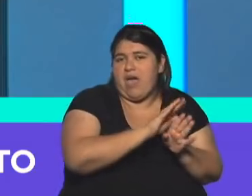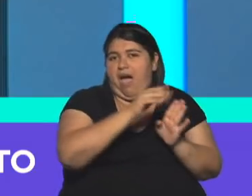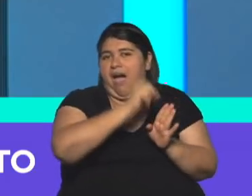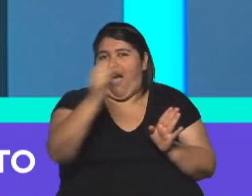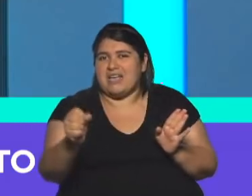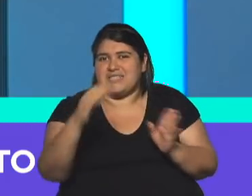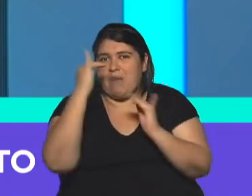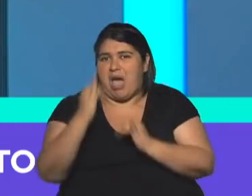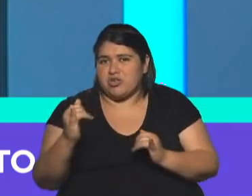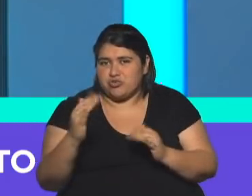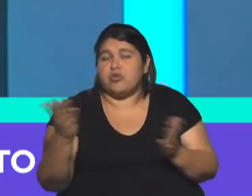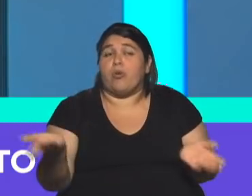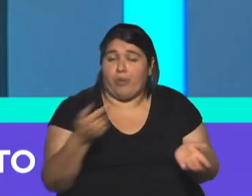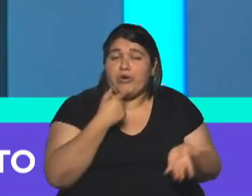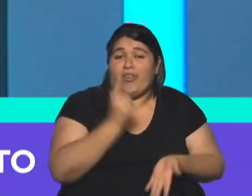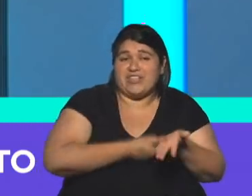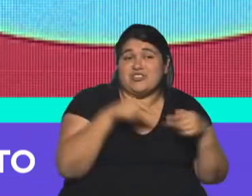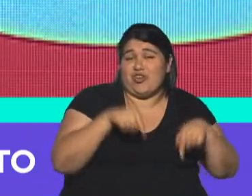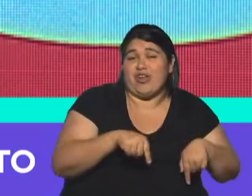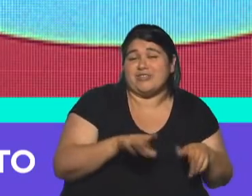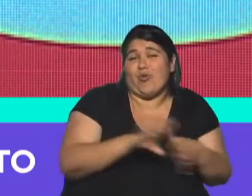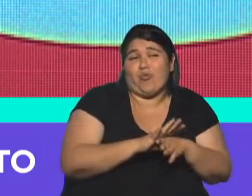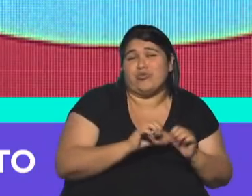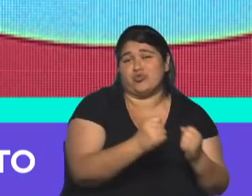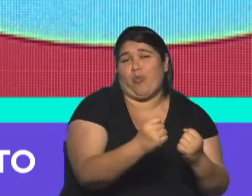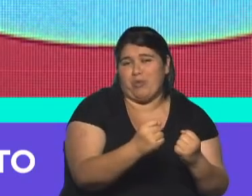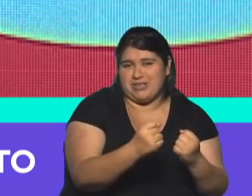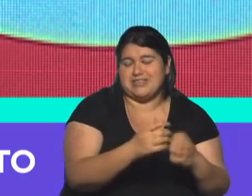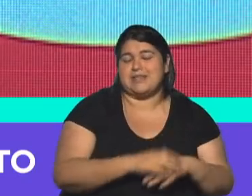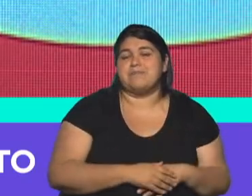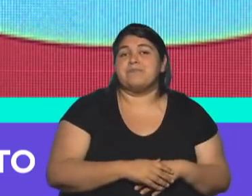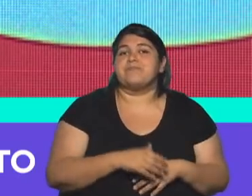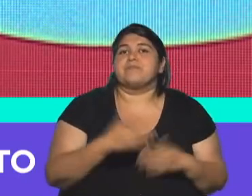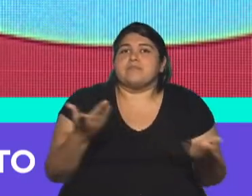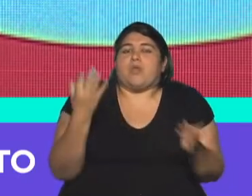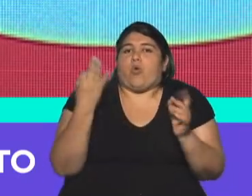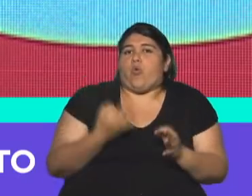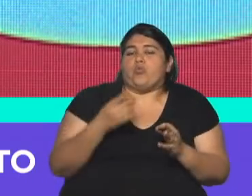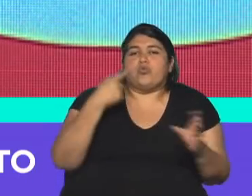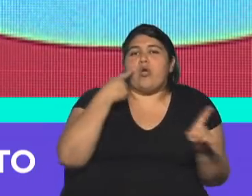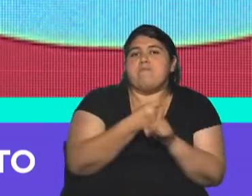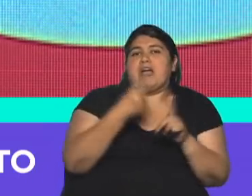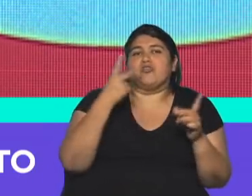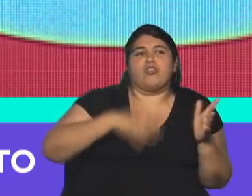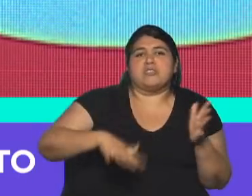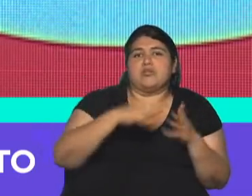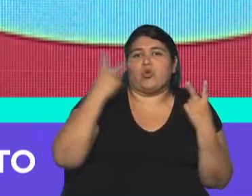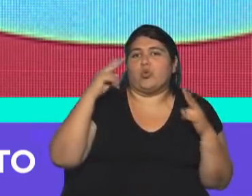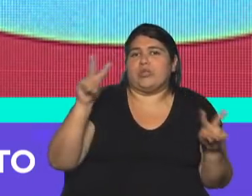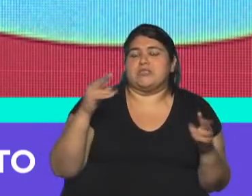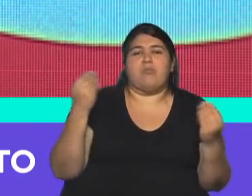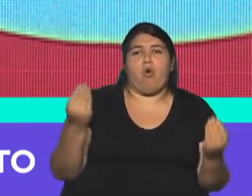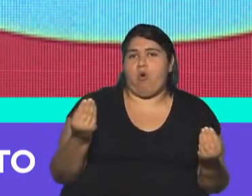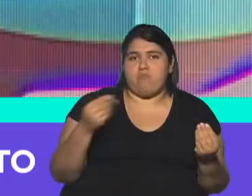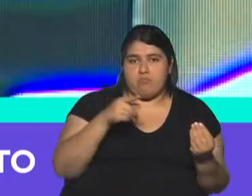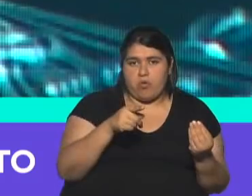las medidas. La importancia de la medida, Sí, te iba a preguntar porque lo que impacta también es en el sector turístico, porque los que primero salieron a responder la medida del Banco